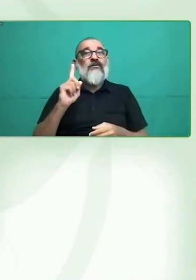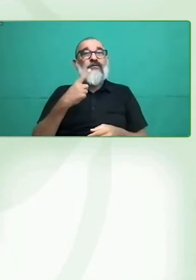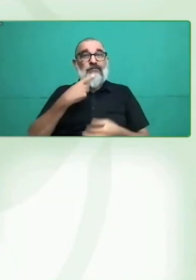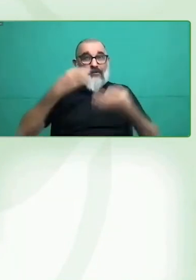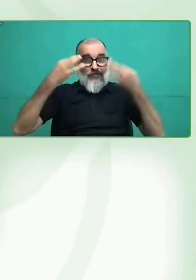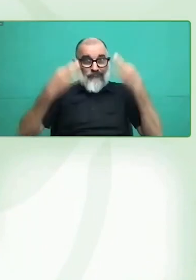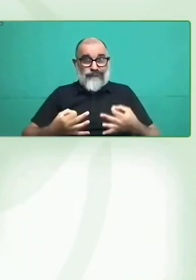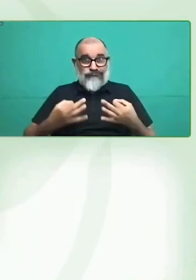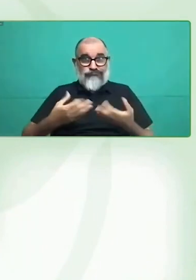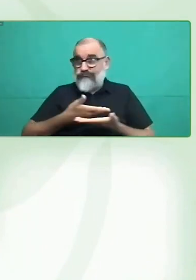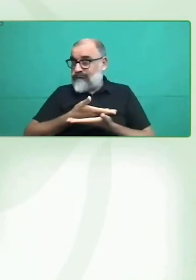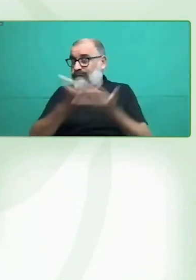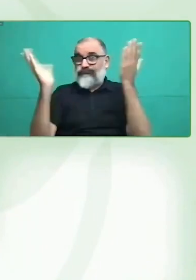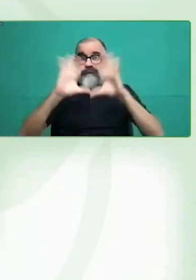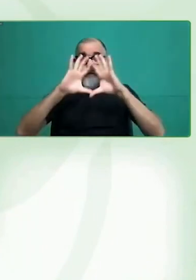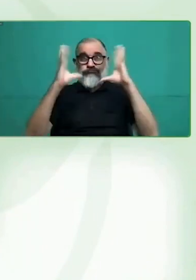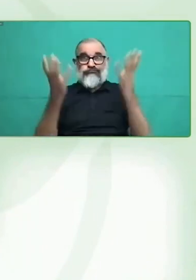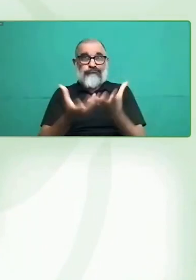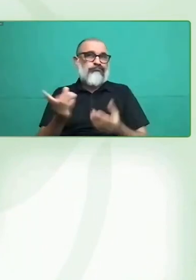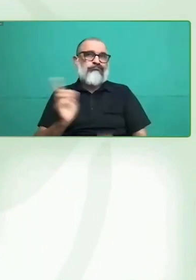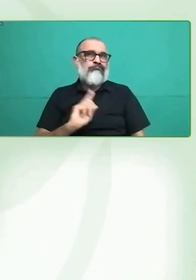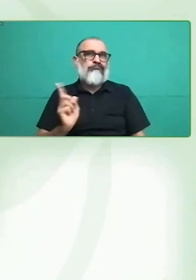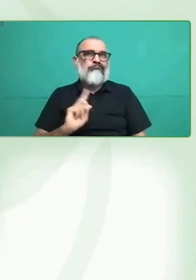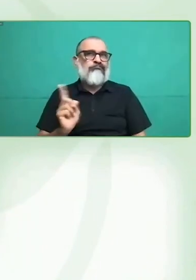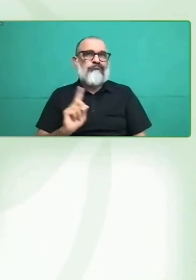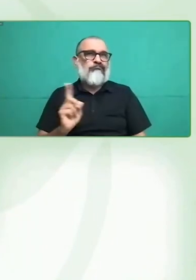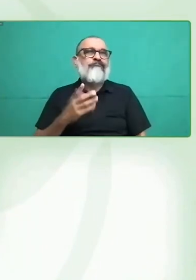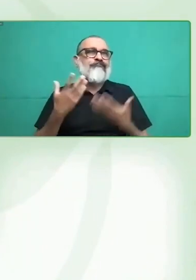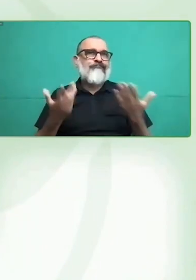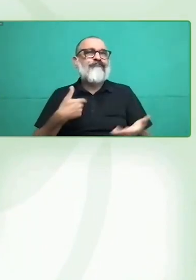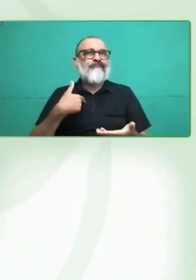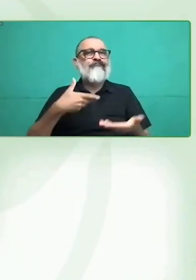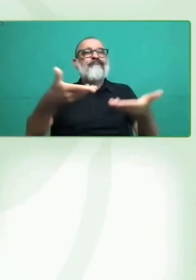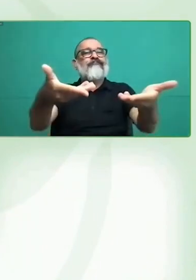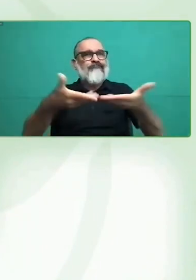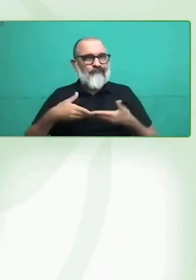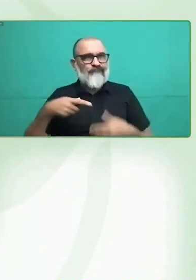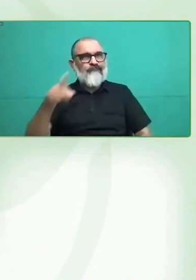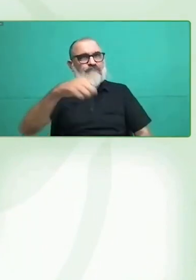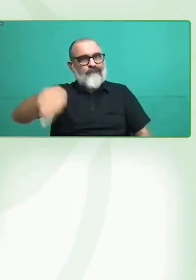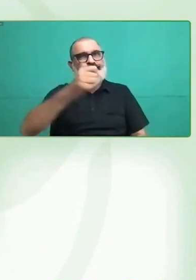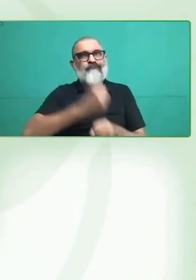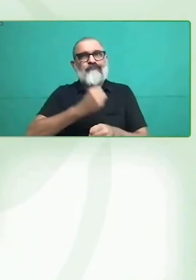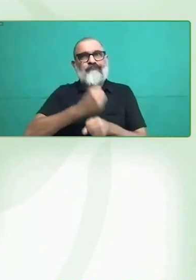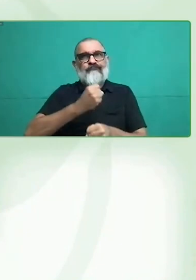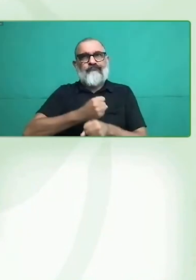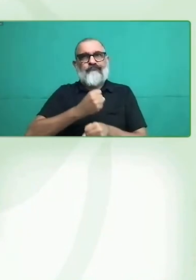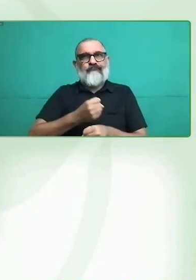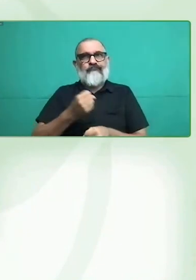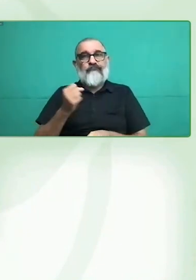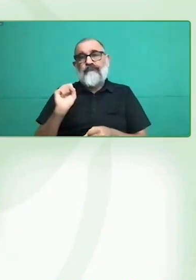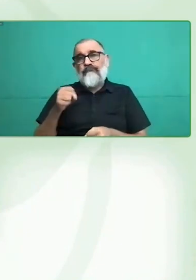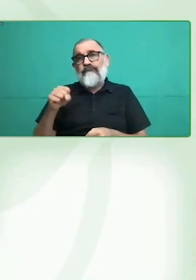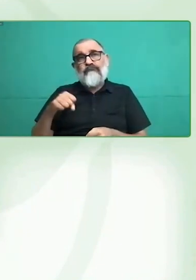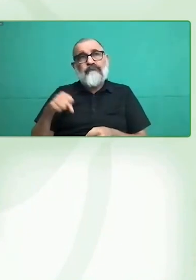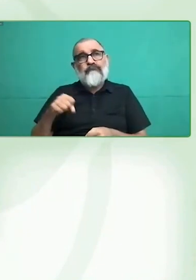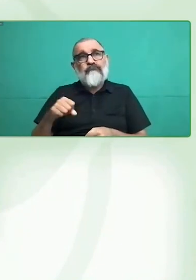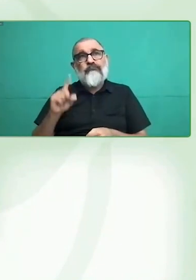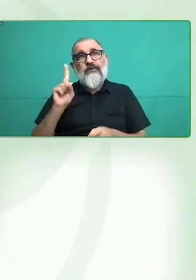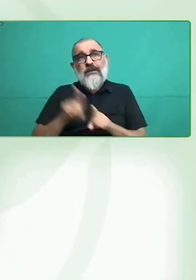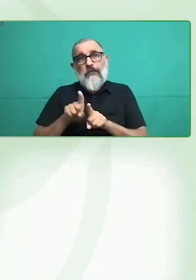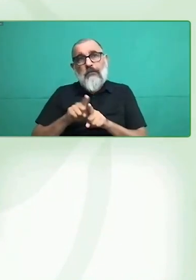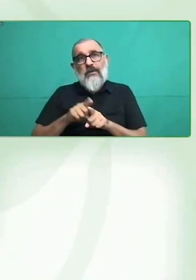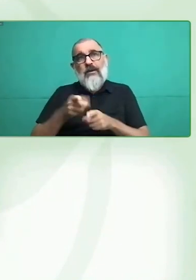compartir este tipo de materiales, que son un poco más interactivos, muestran otros mensajes y además vienen de las voces de las mismas personas